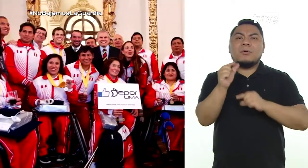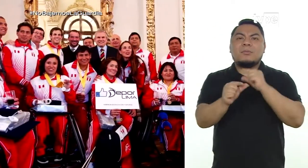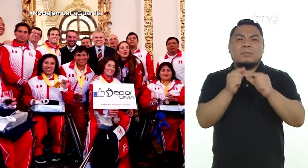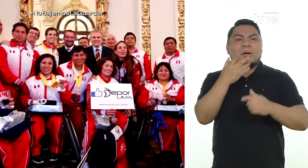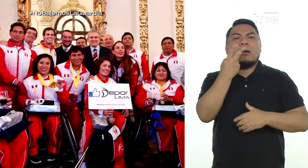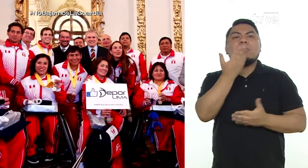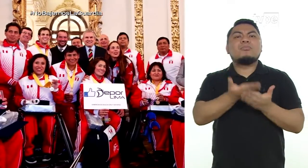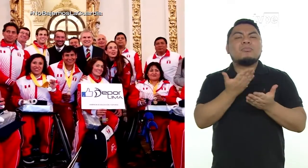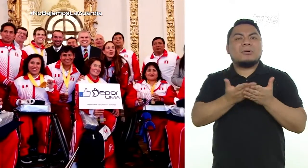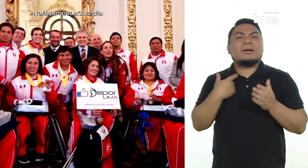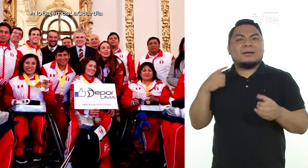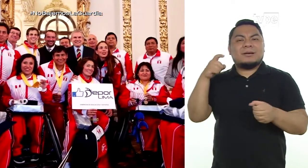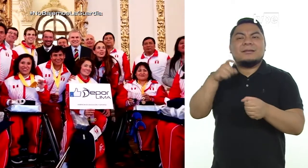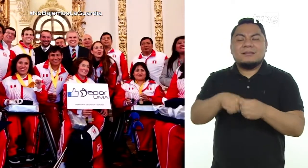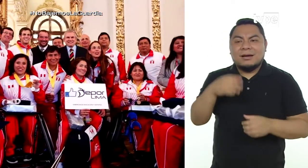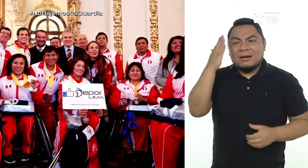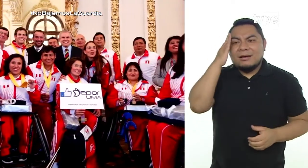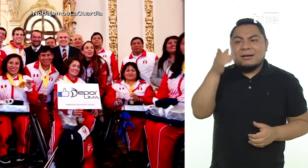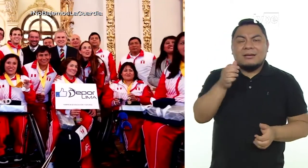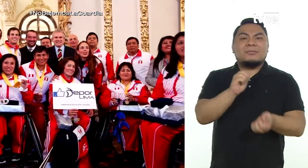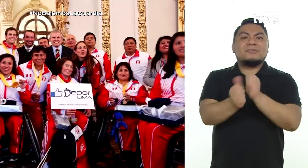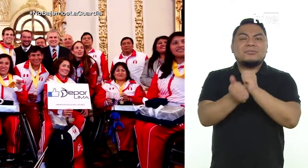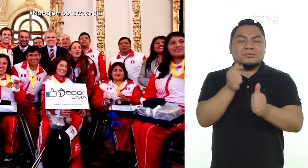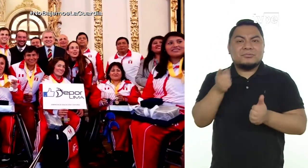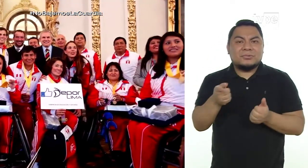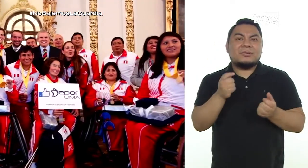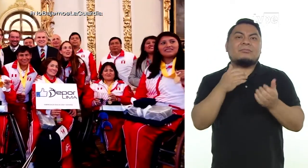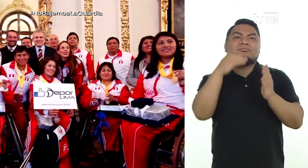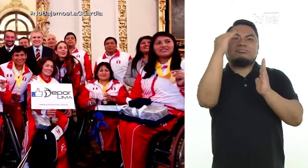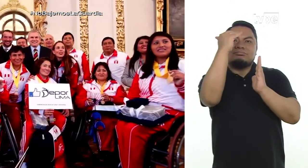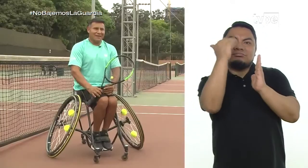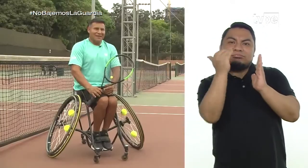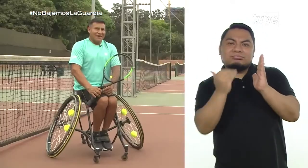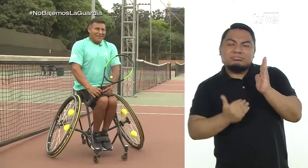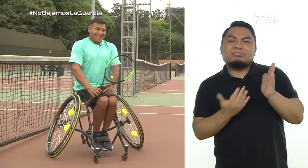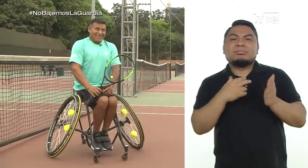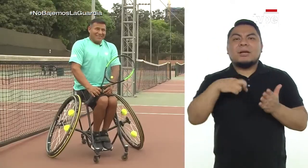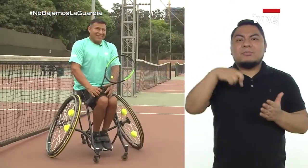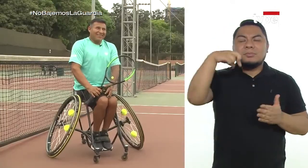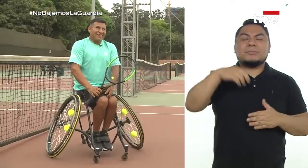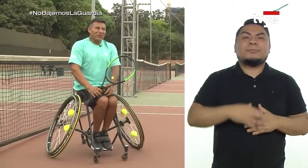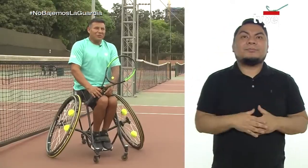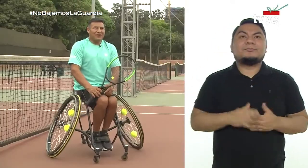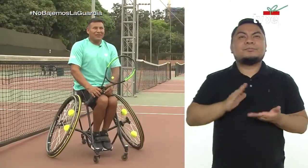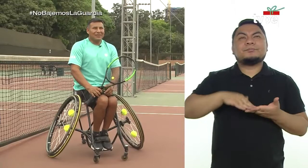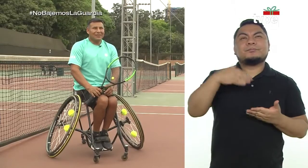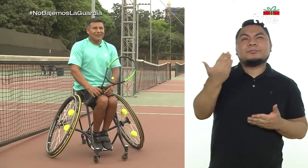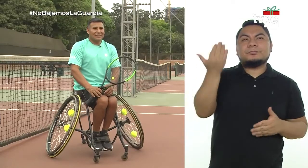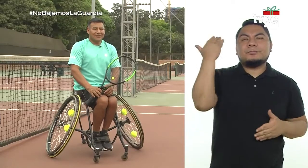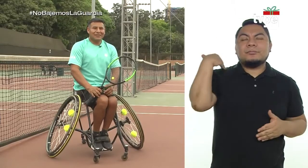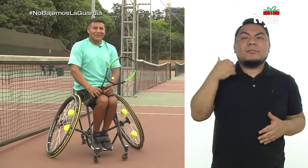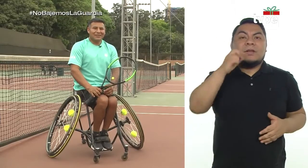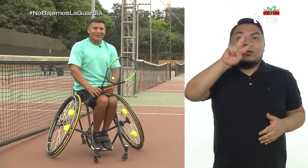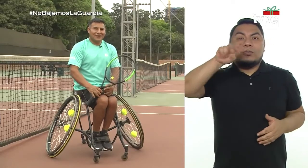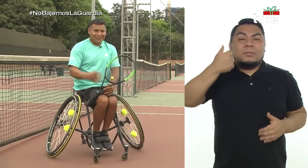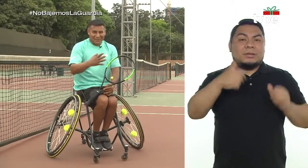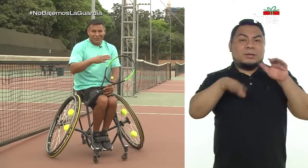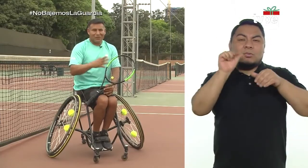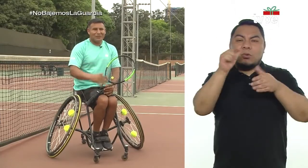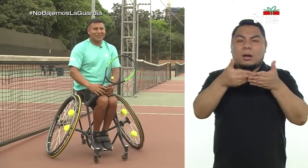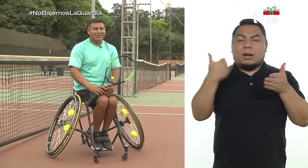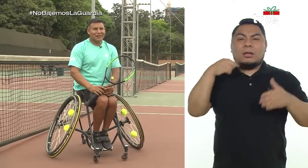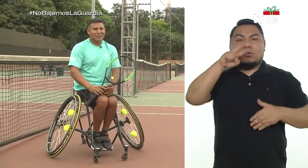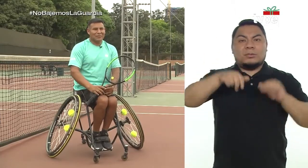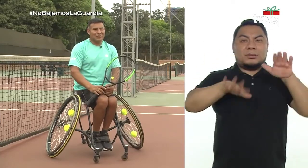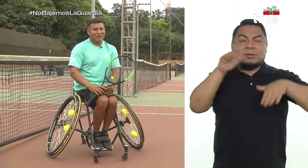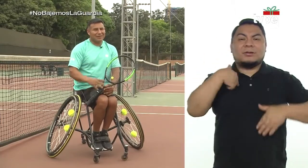De ahí, poco a poco, ya te vas empapando de los torneos, el ranking. Y en el 2015, antes